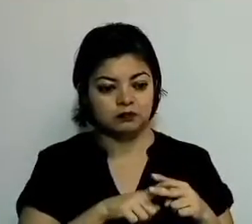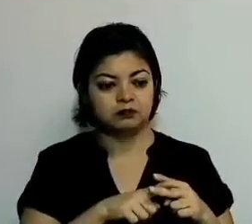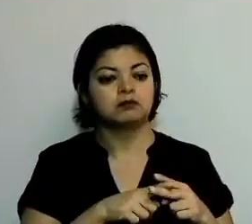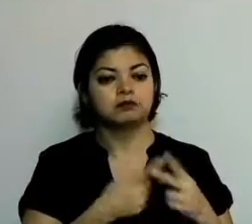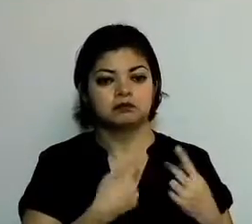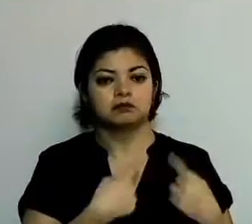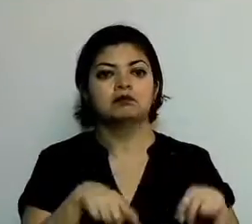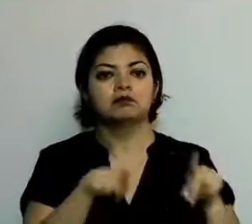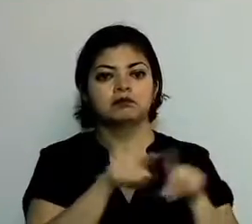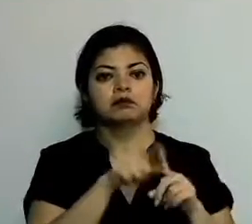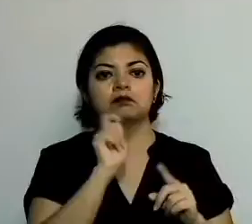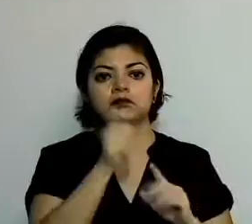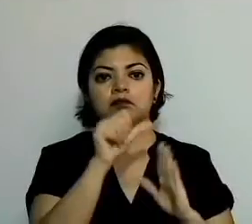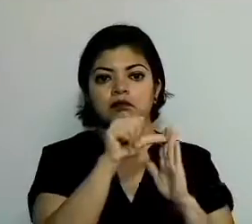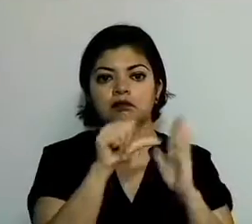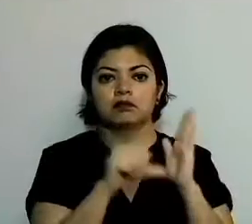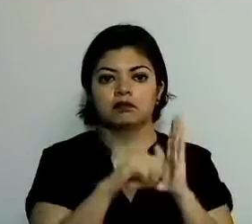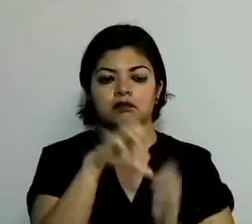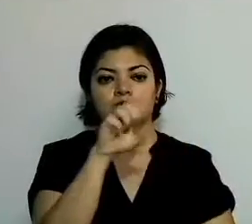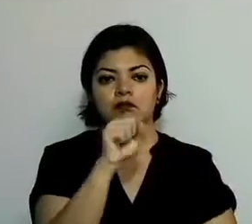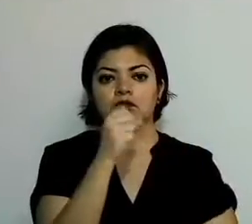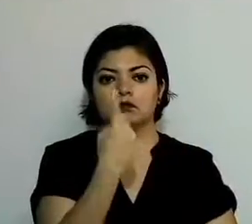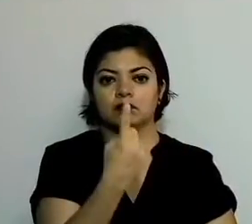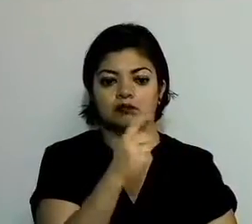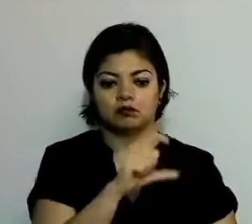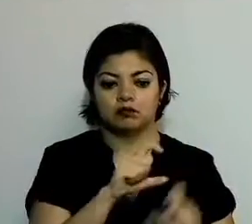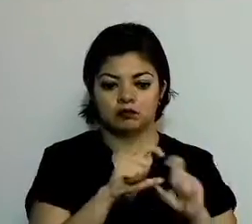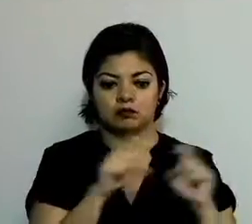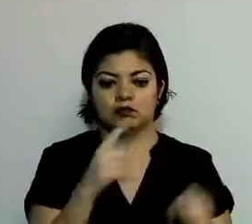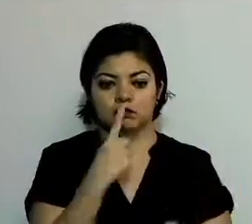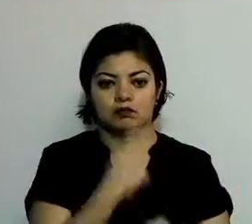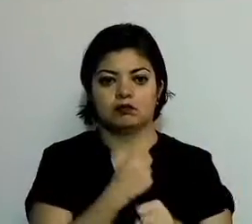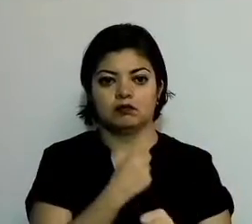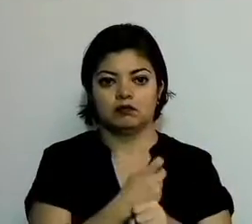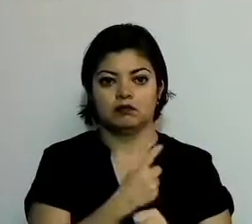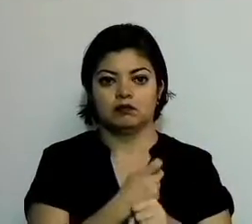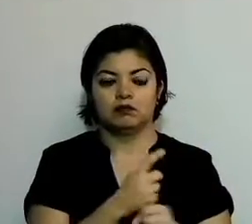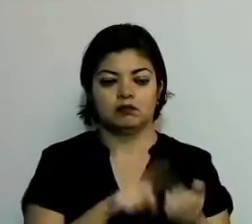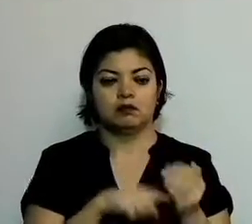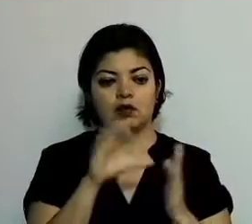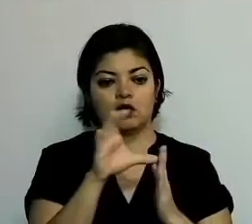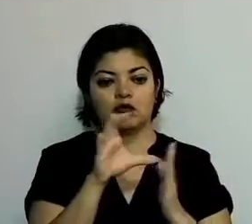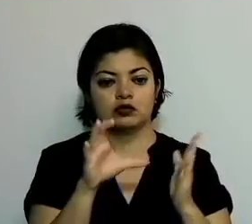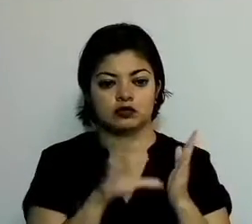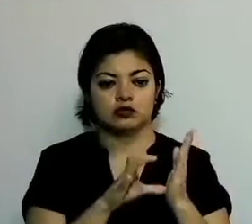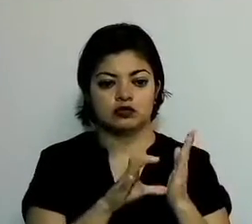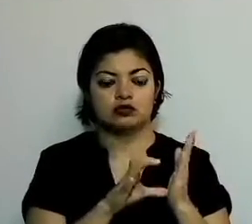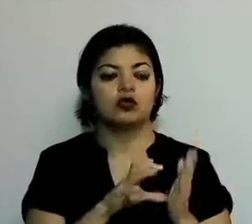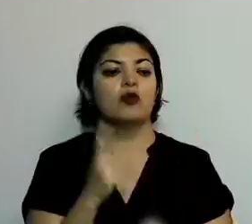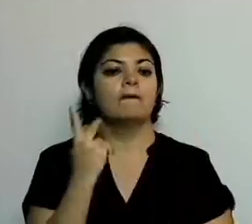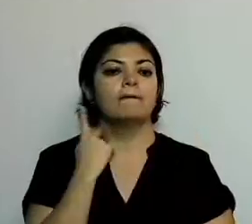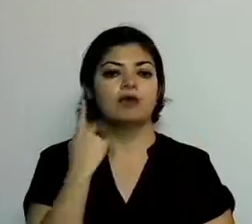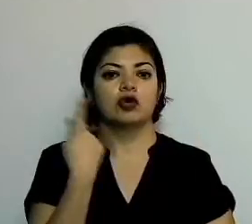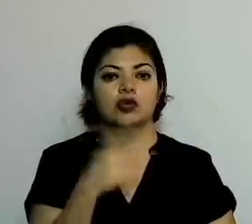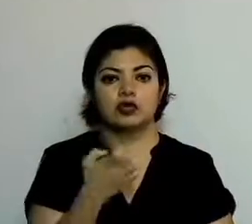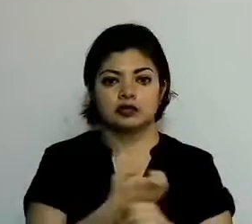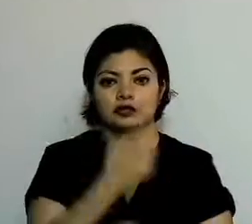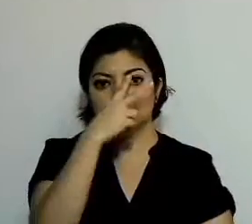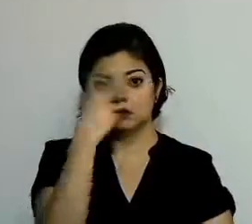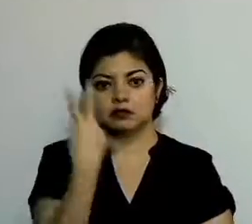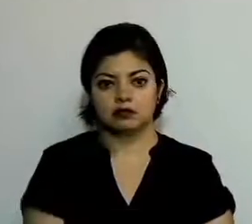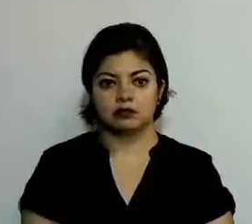previsto en el artículo 61, fracción primera de la Constitución Política del Estado Libre y Soberano de México.